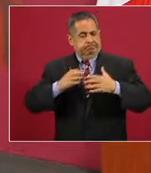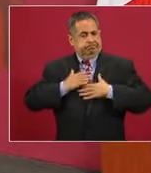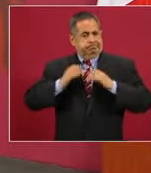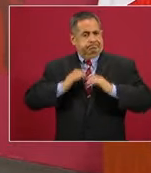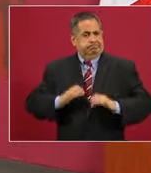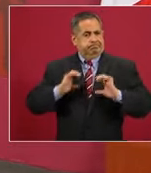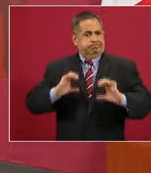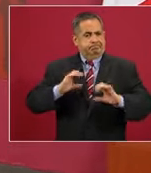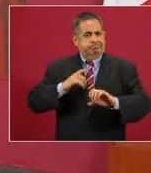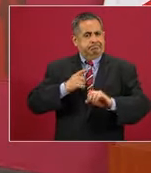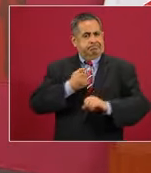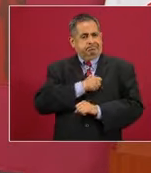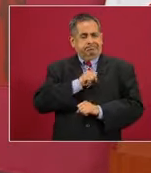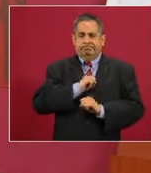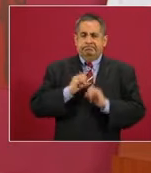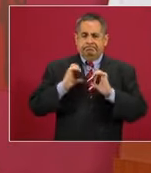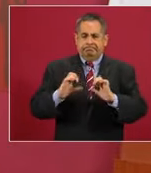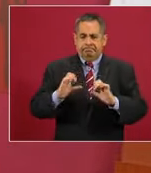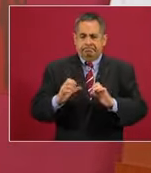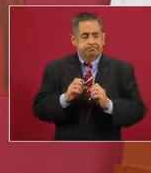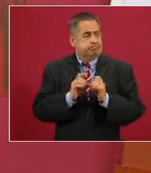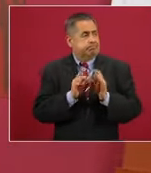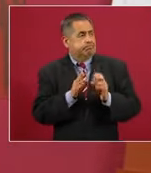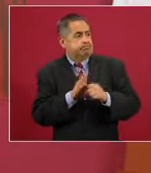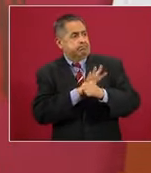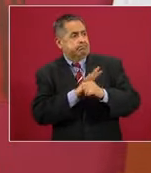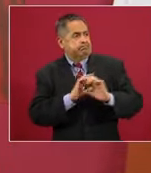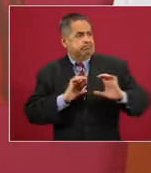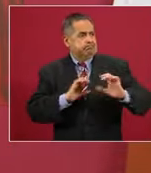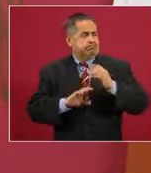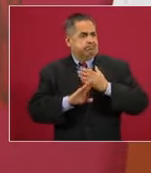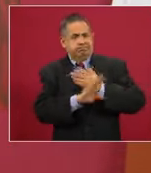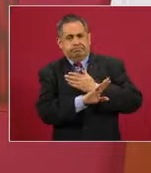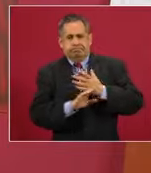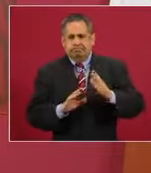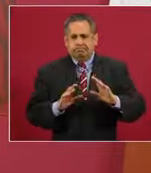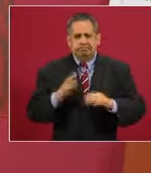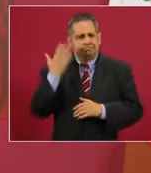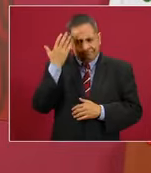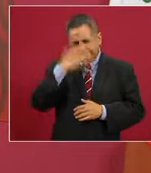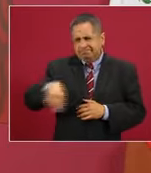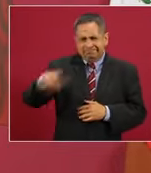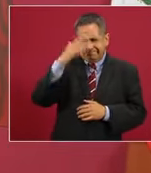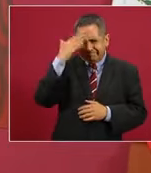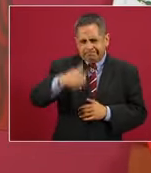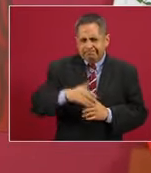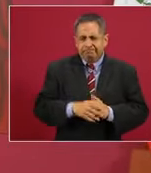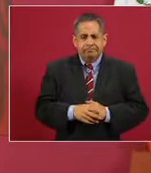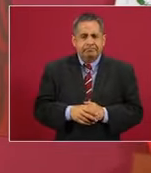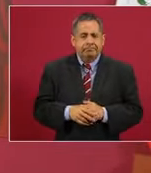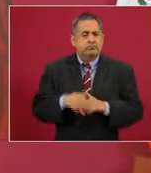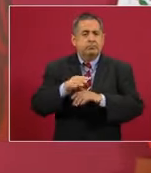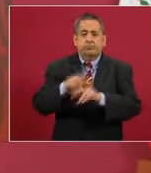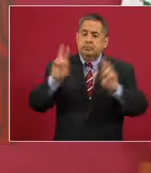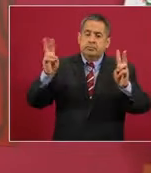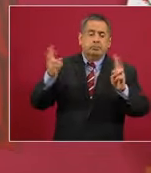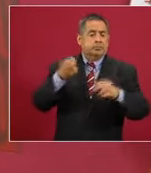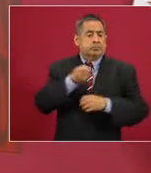frente a esta pandemia. Y yo diría que de temas de salud